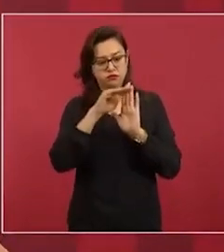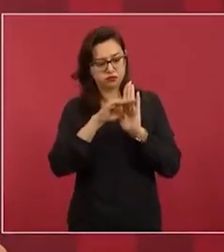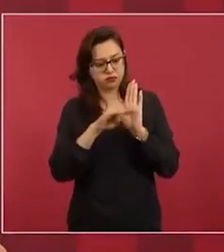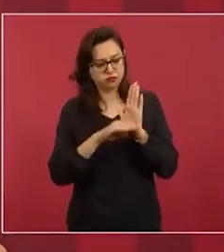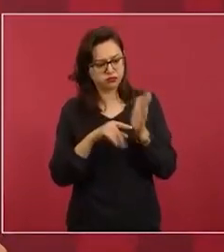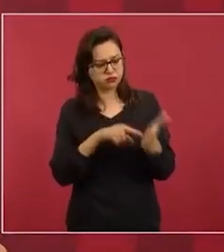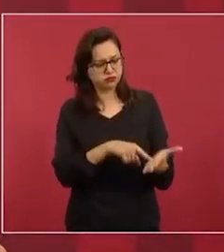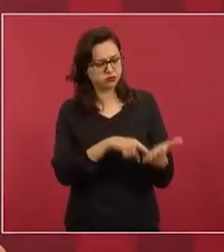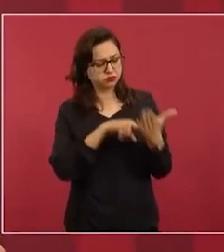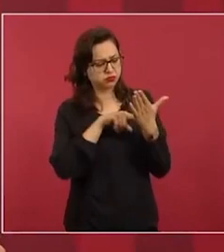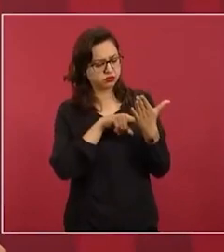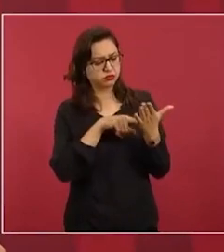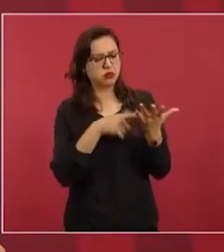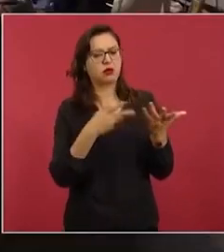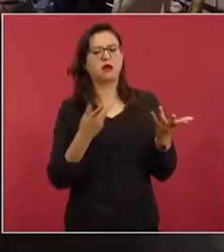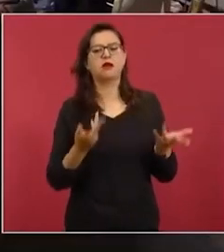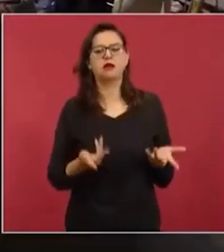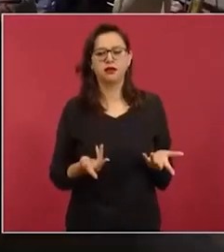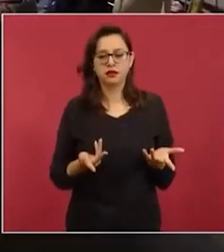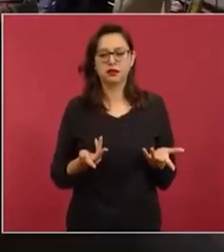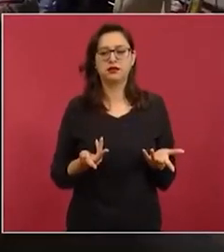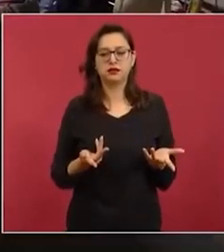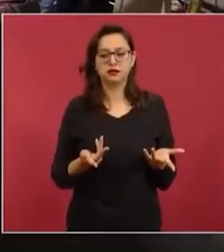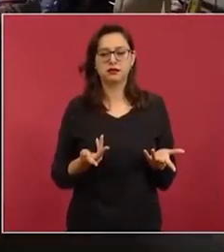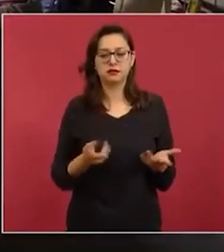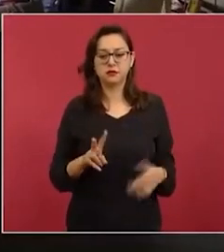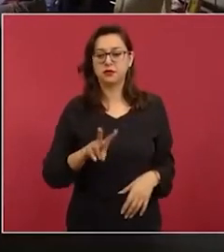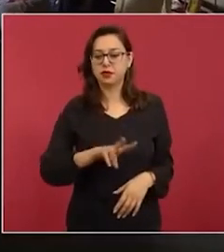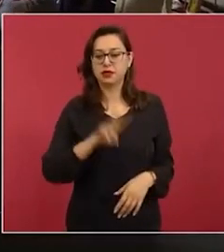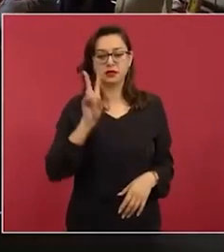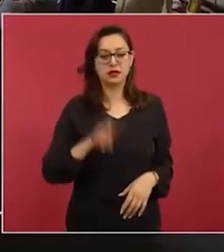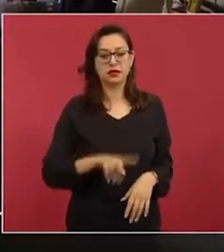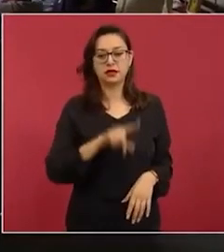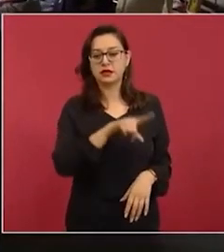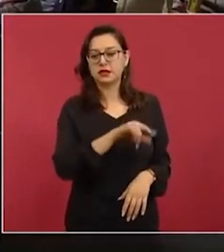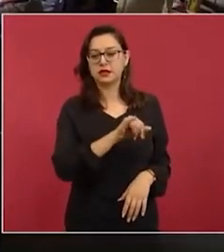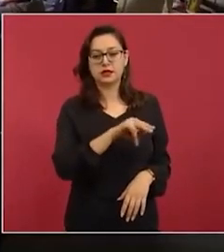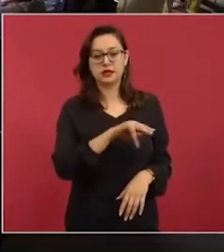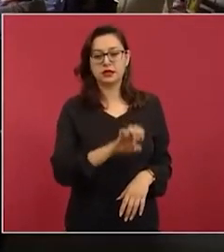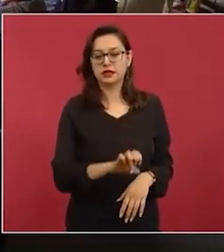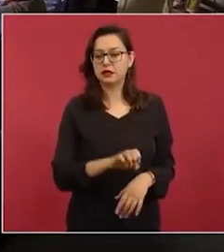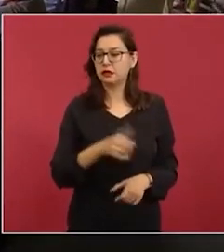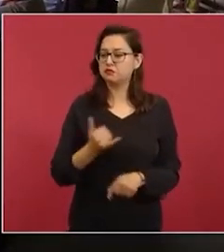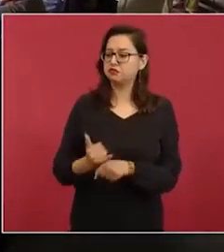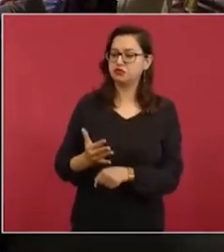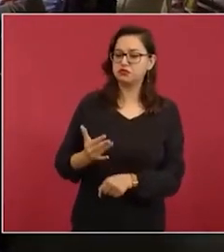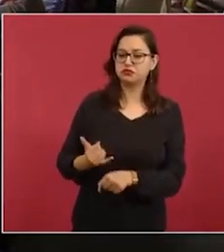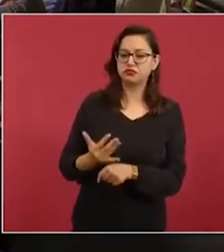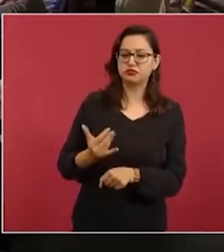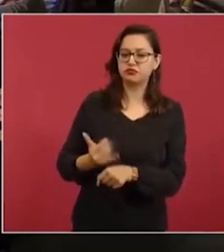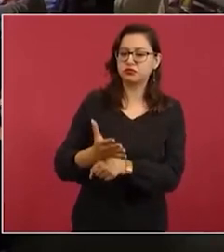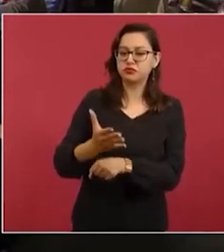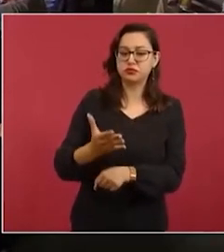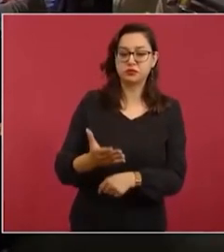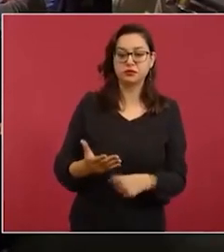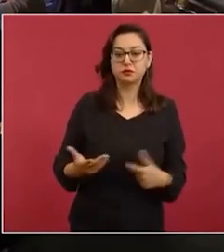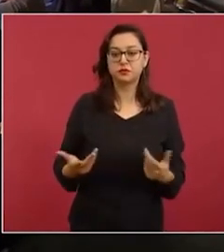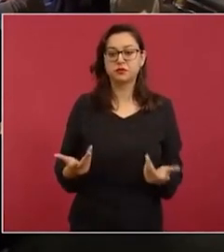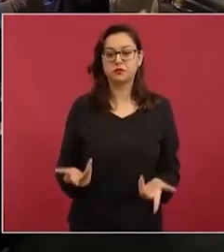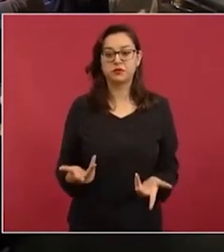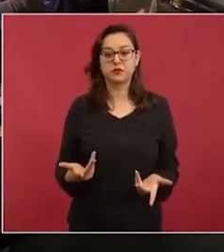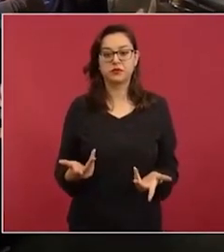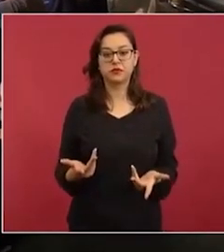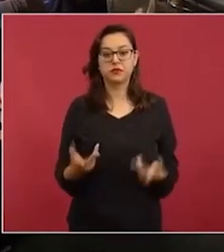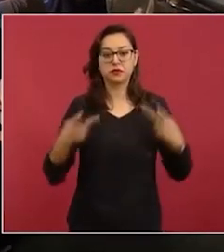se impide que se manifiesten, que participen en los que